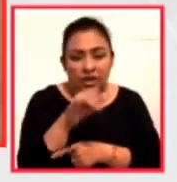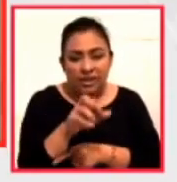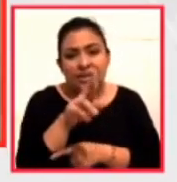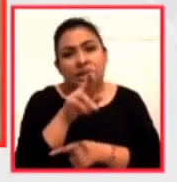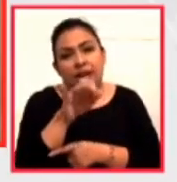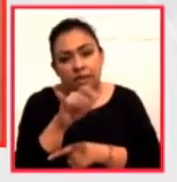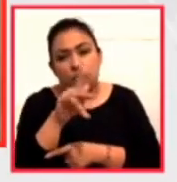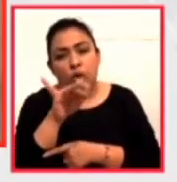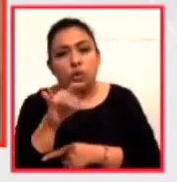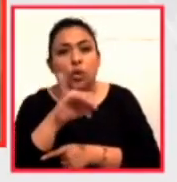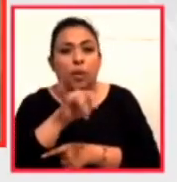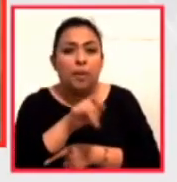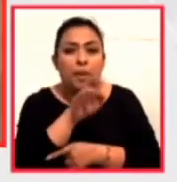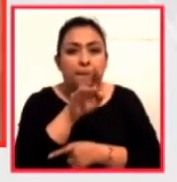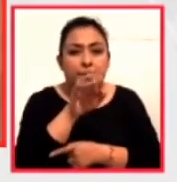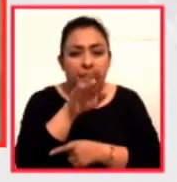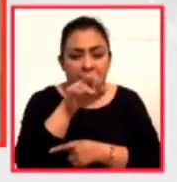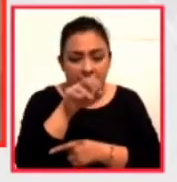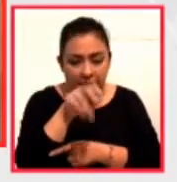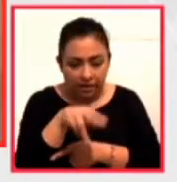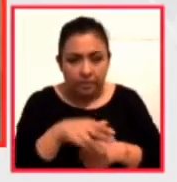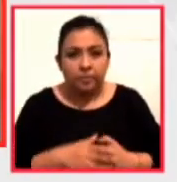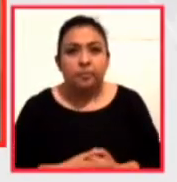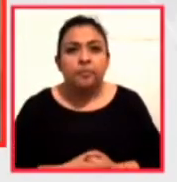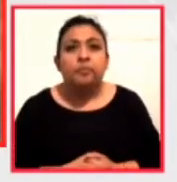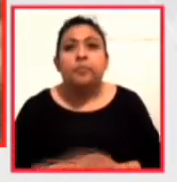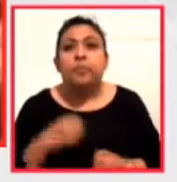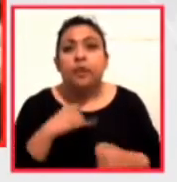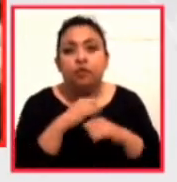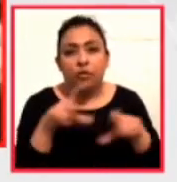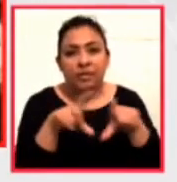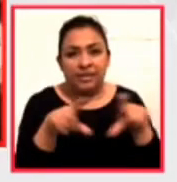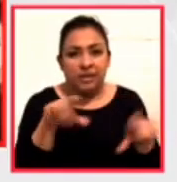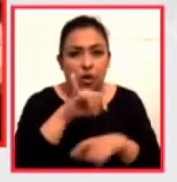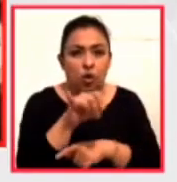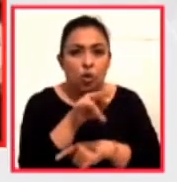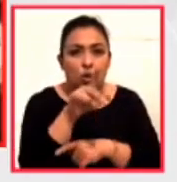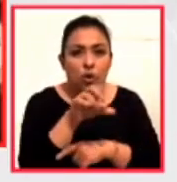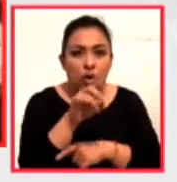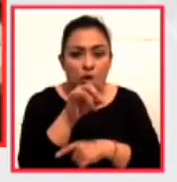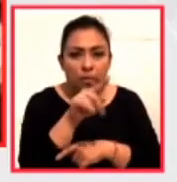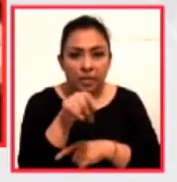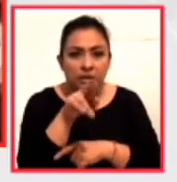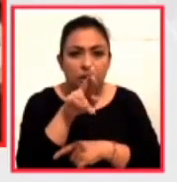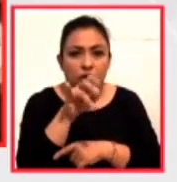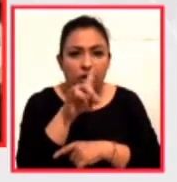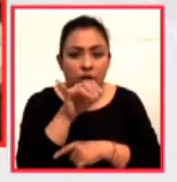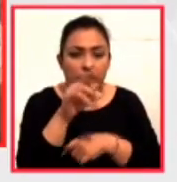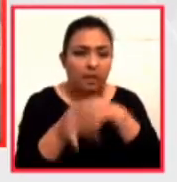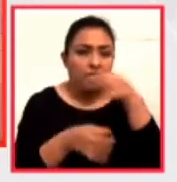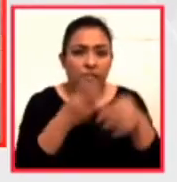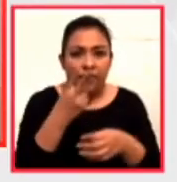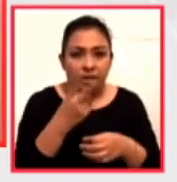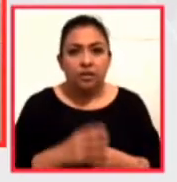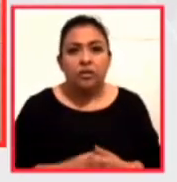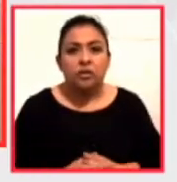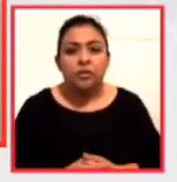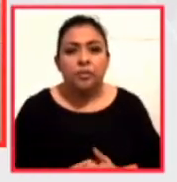y productor Juan Arturo Brenna con información y texto de Julio López Rodrigo Peredo Noticias 22